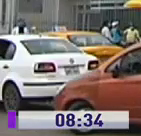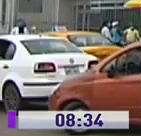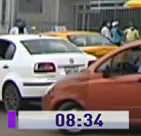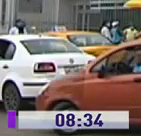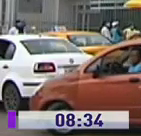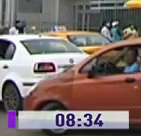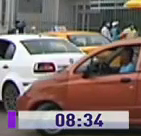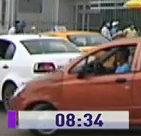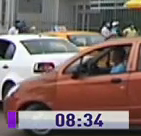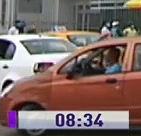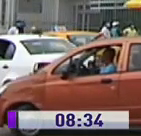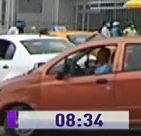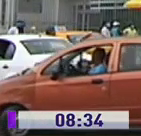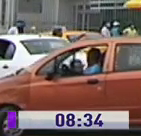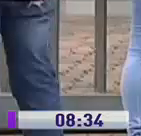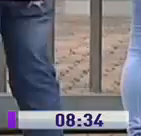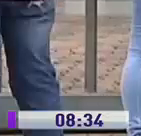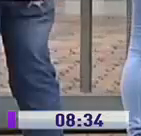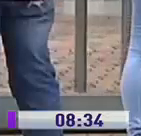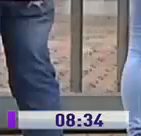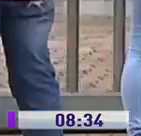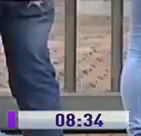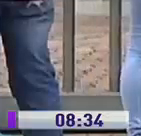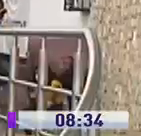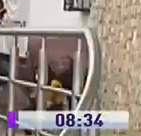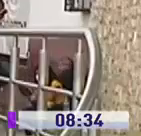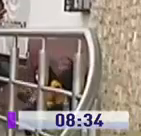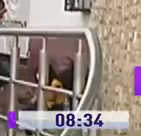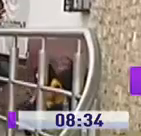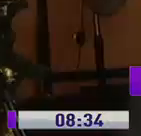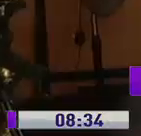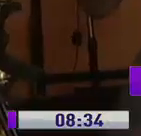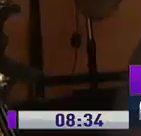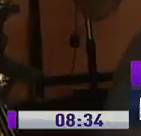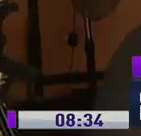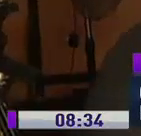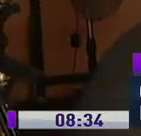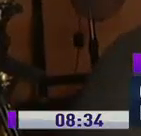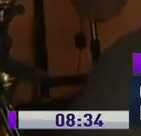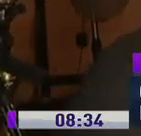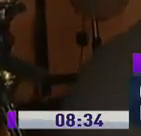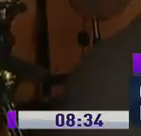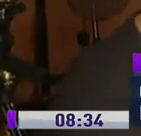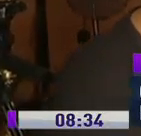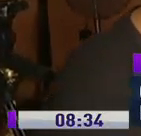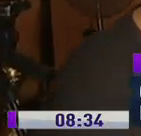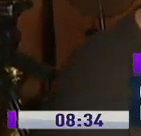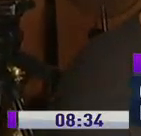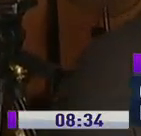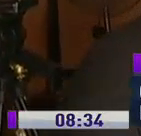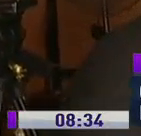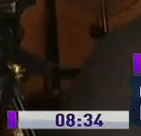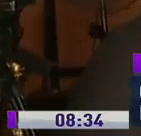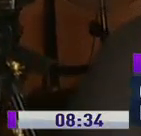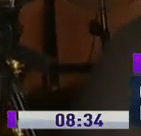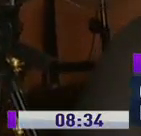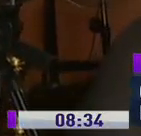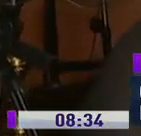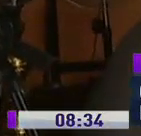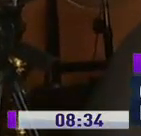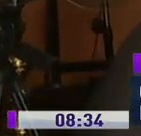los que han partido por sospechas de COVID-19 y por otras patologías. No hay atención, por un lado, por otro lado están